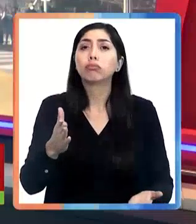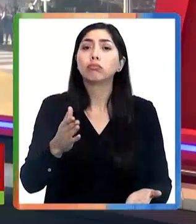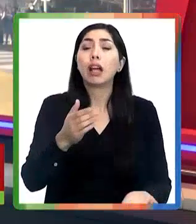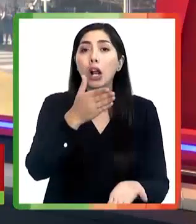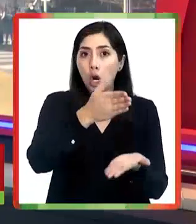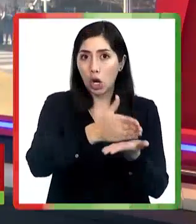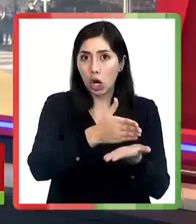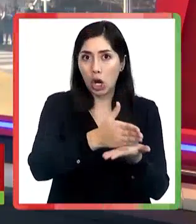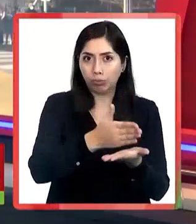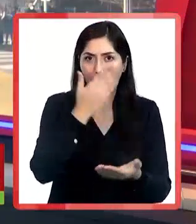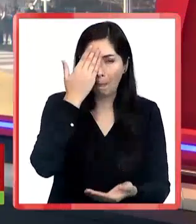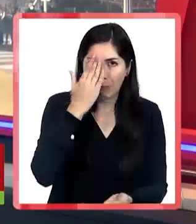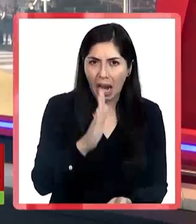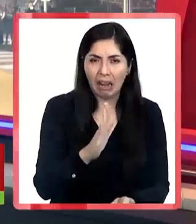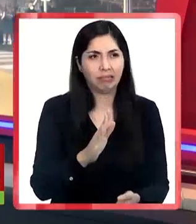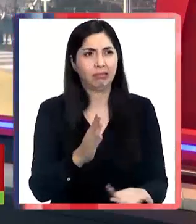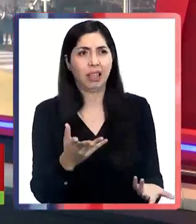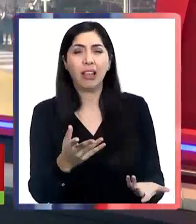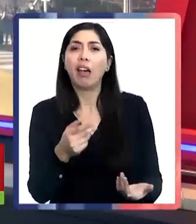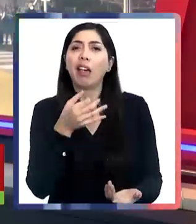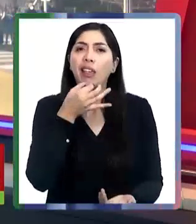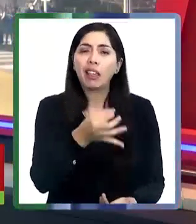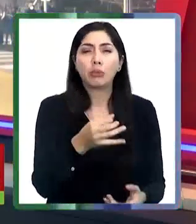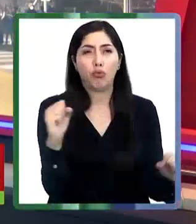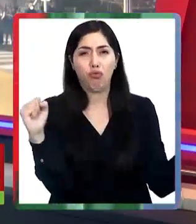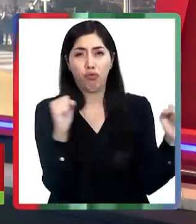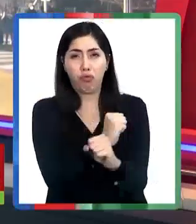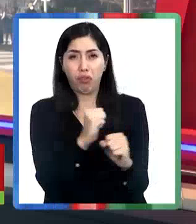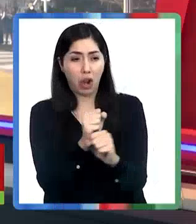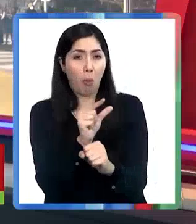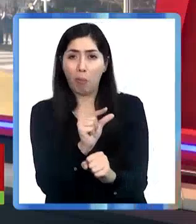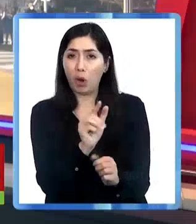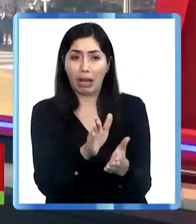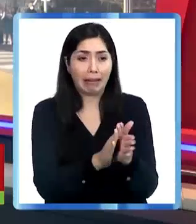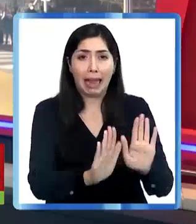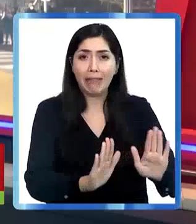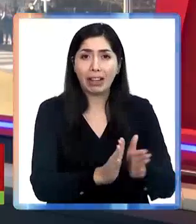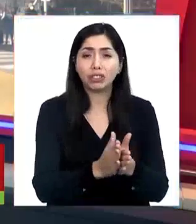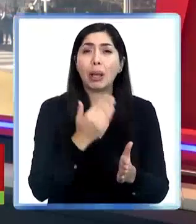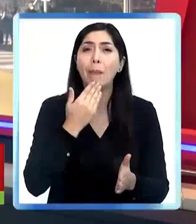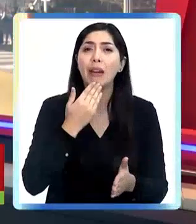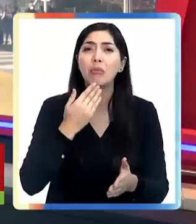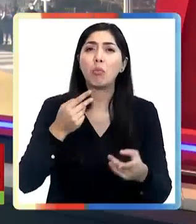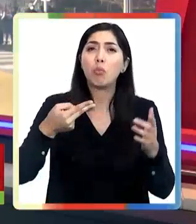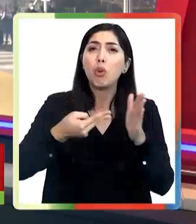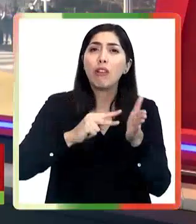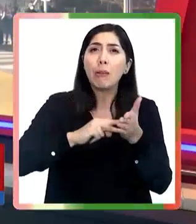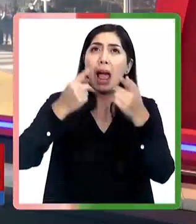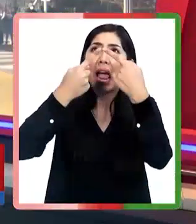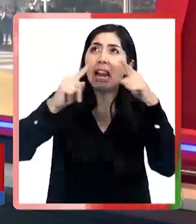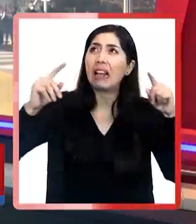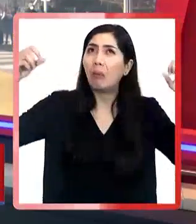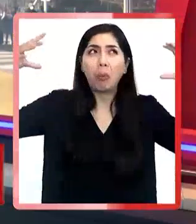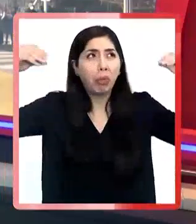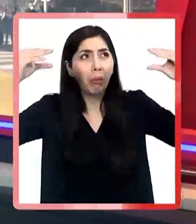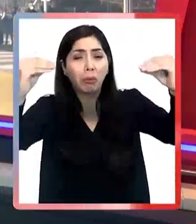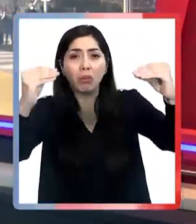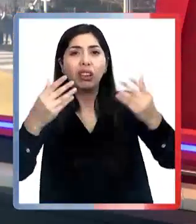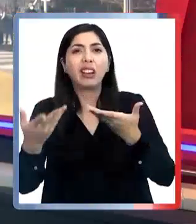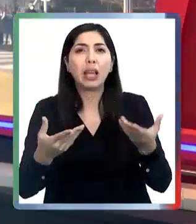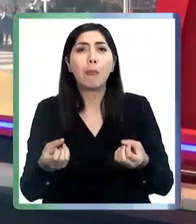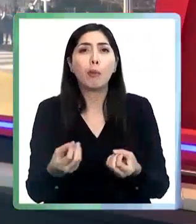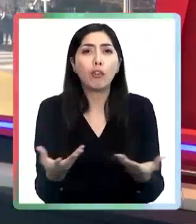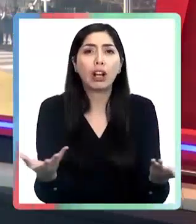establecimiento. Señalan que la poca calefacción y las graves deficiencias eléctricas han provocado que los alumnos se